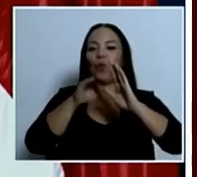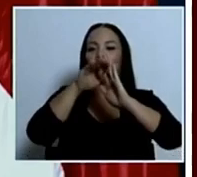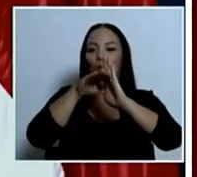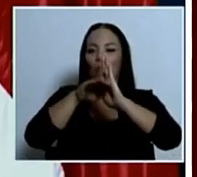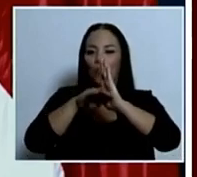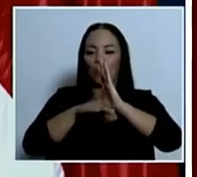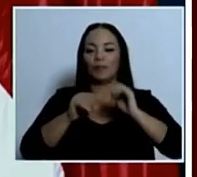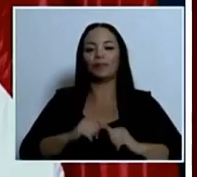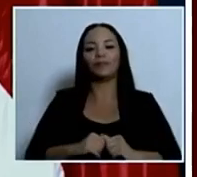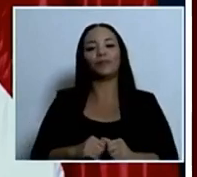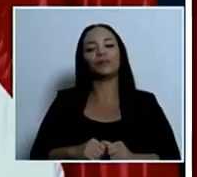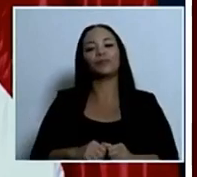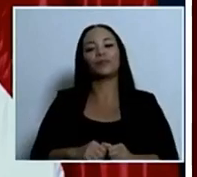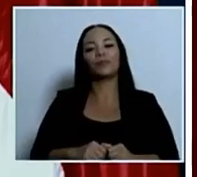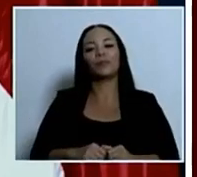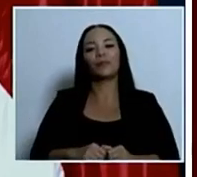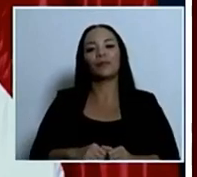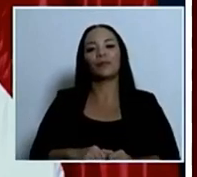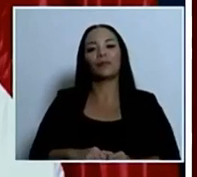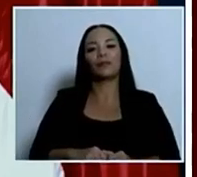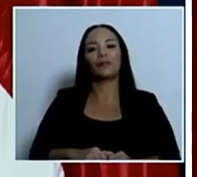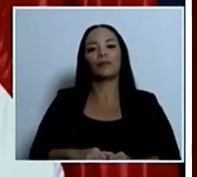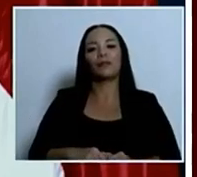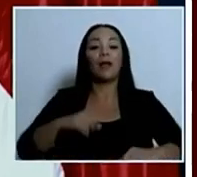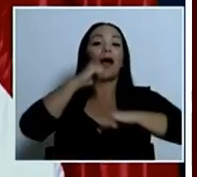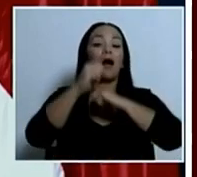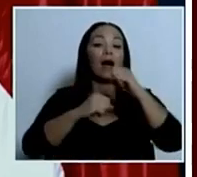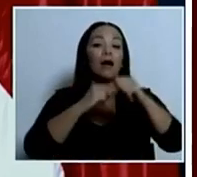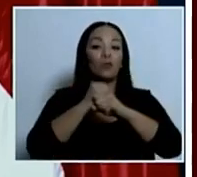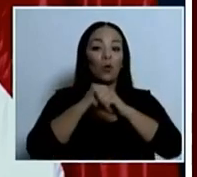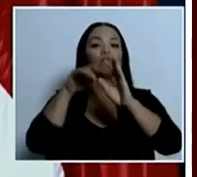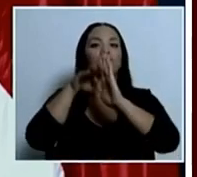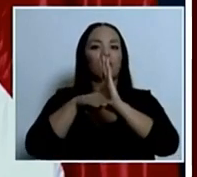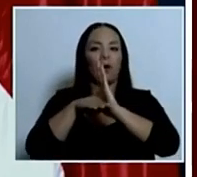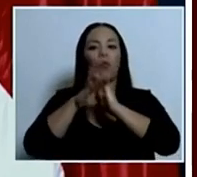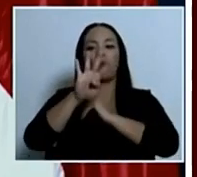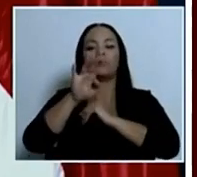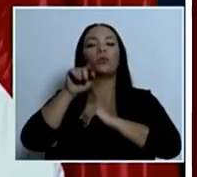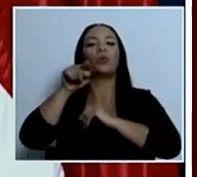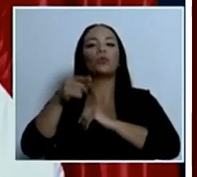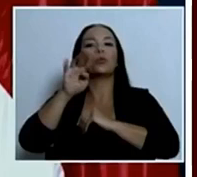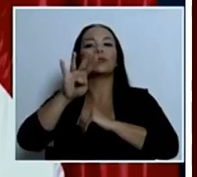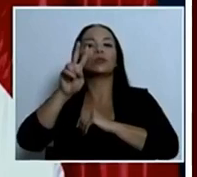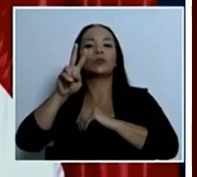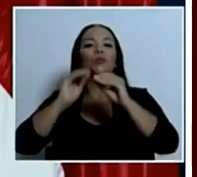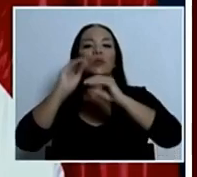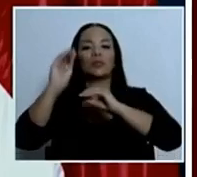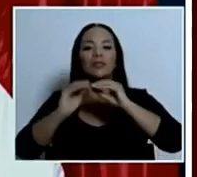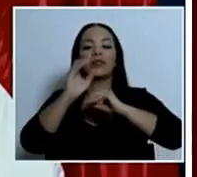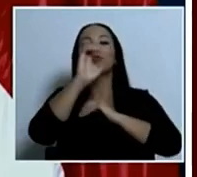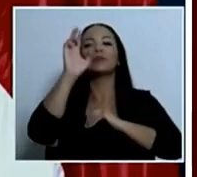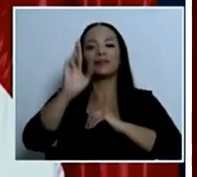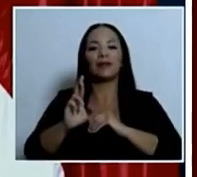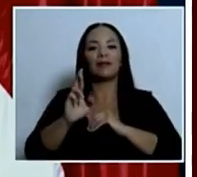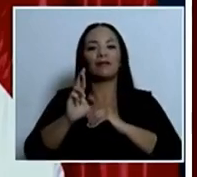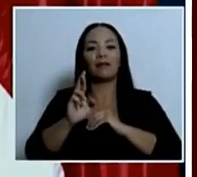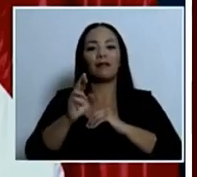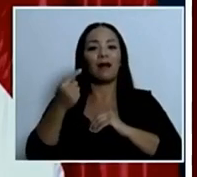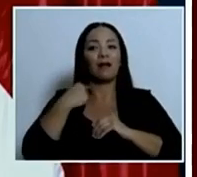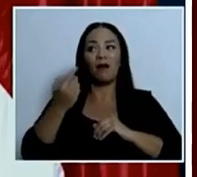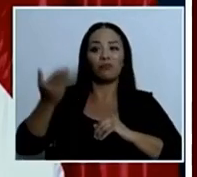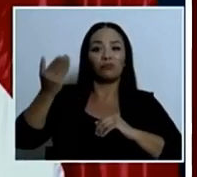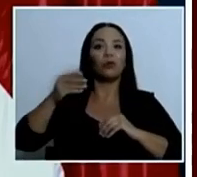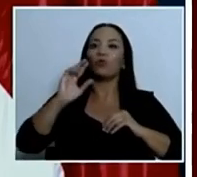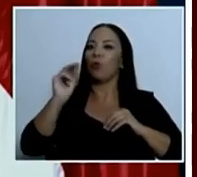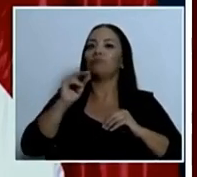bajó a 4.42%. Costa Rica tiene una inflación ya menor que los Estados